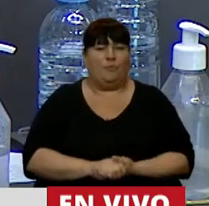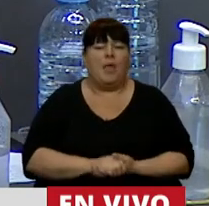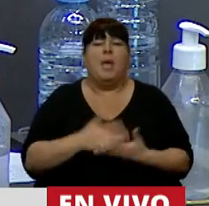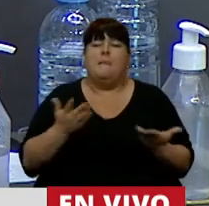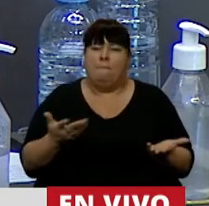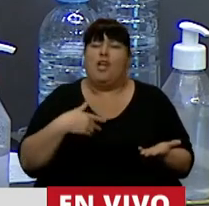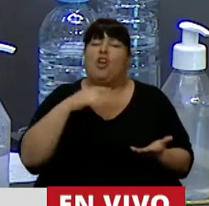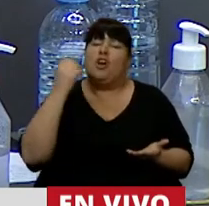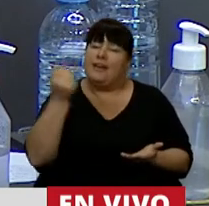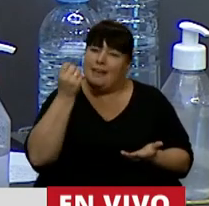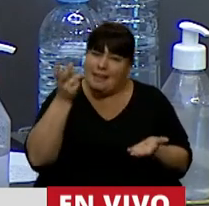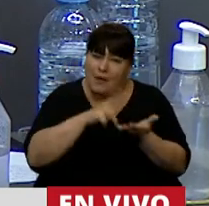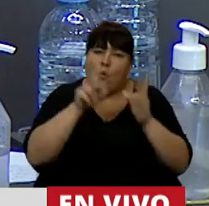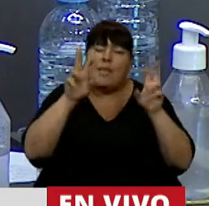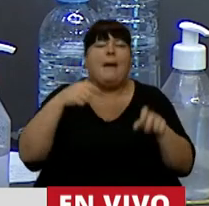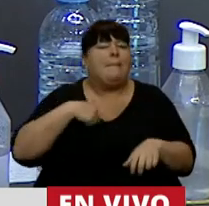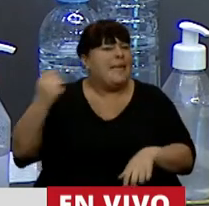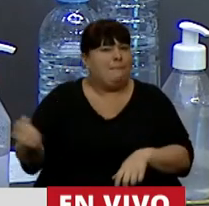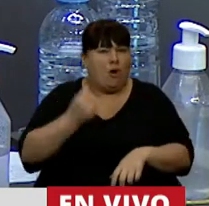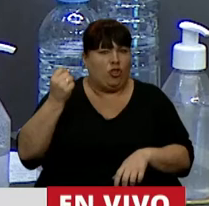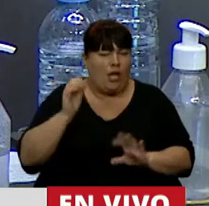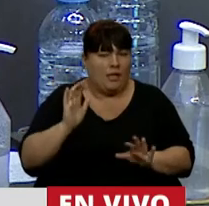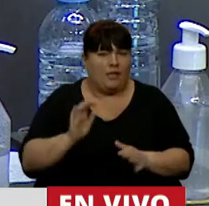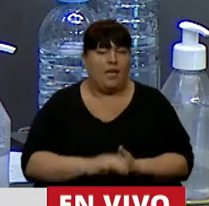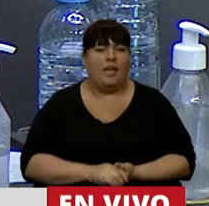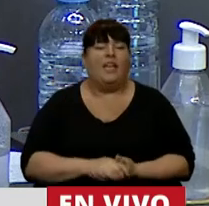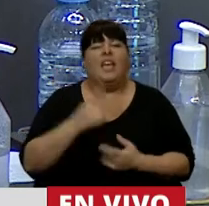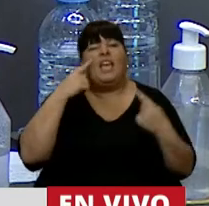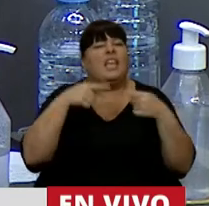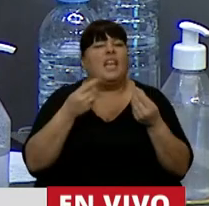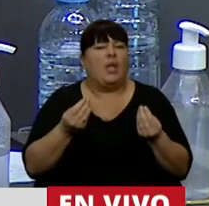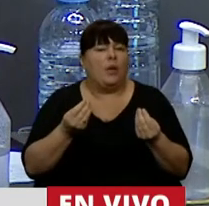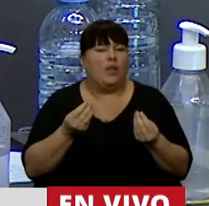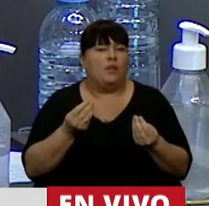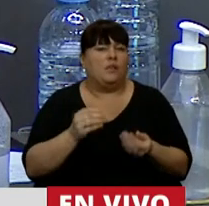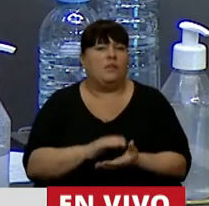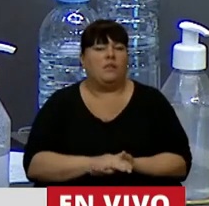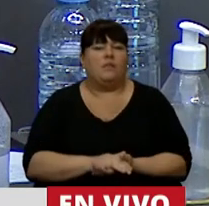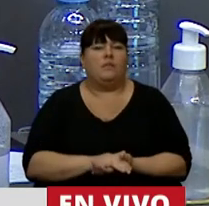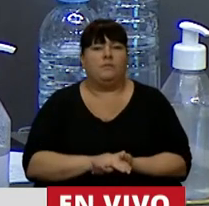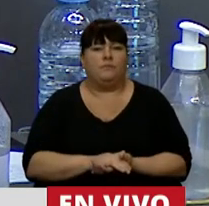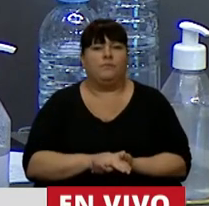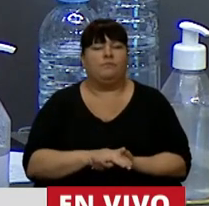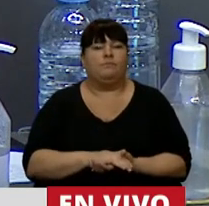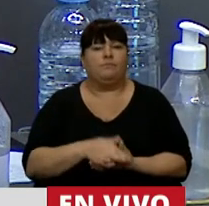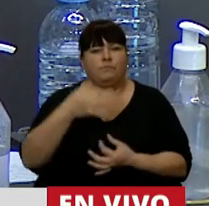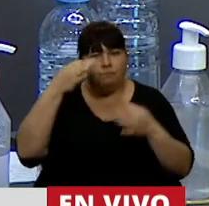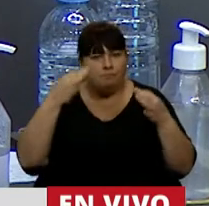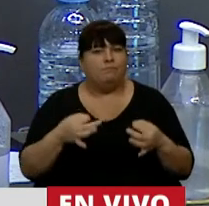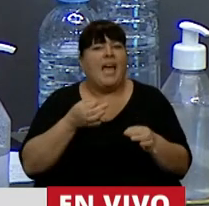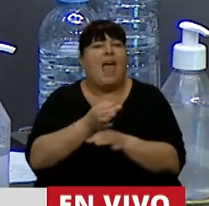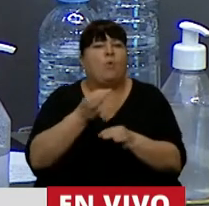embarazo. Pero yo quiero hacer hincapié en algo que para mí es fundamental, que tiene que ver con la verdadera